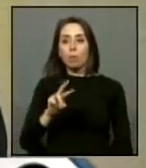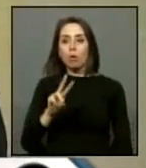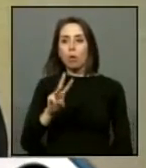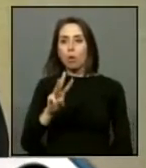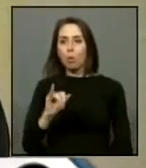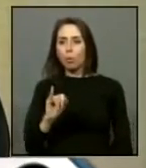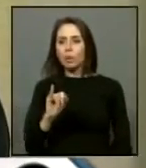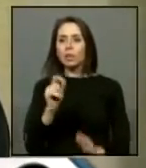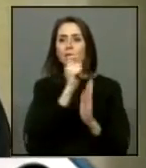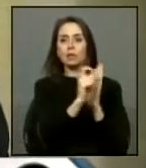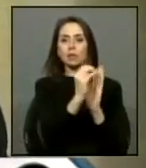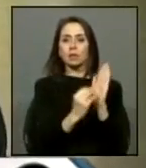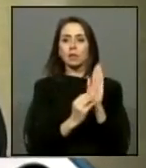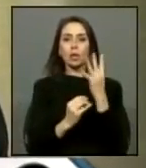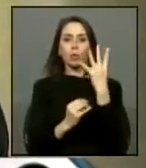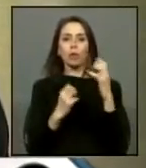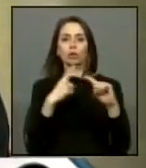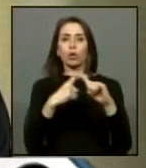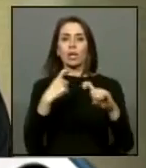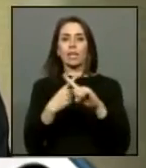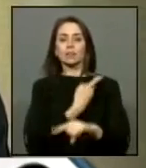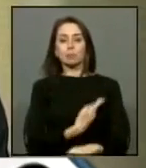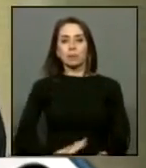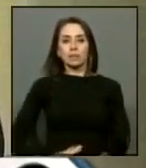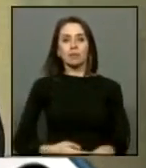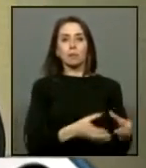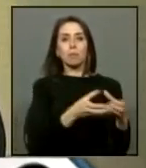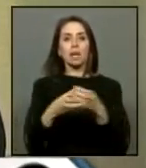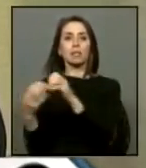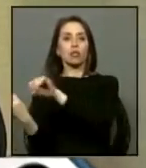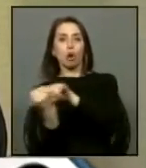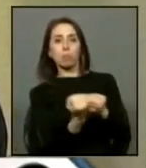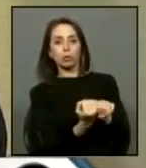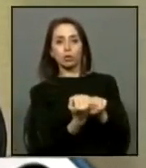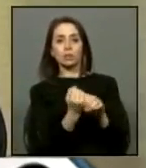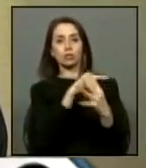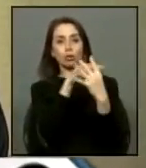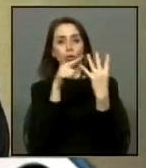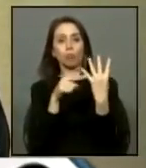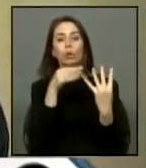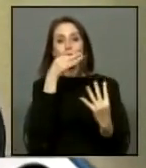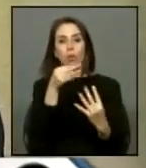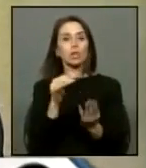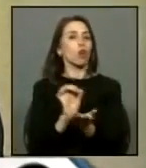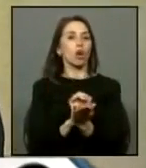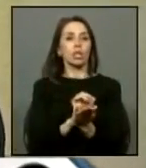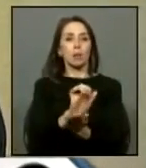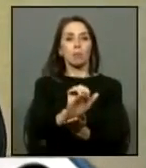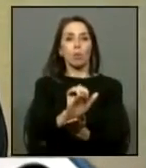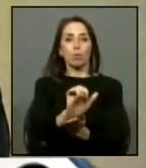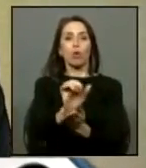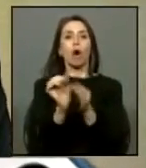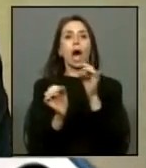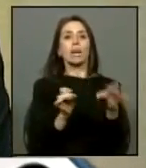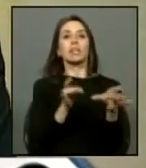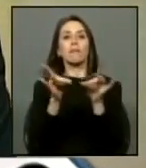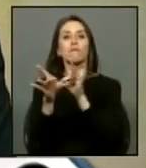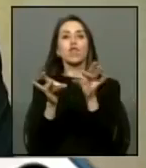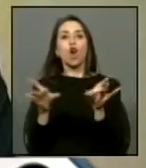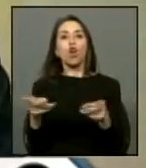principios. Los cuatro presidentes de los partidos de la oposición manifestaron su repudio a la violación de derechos humanos